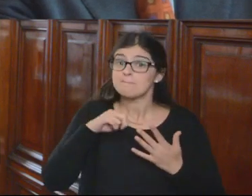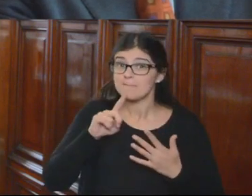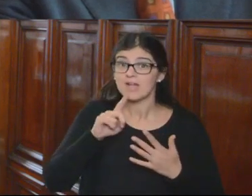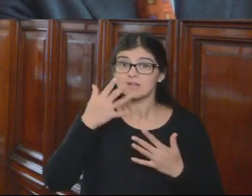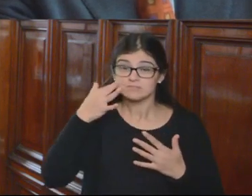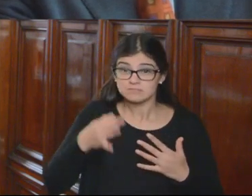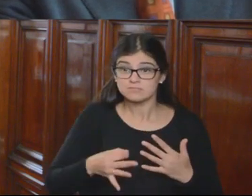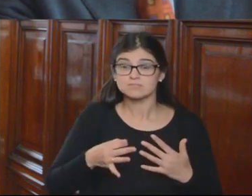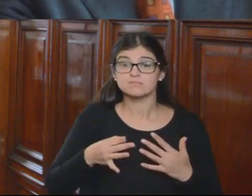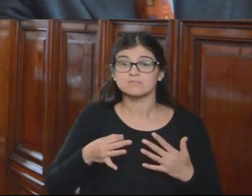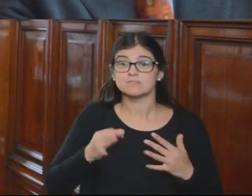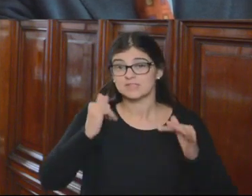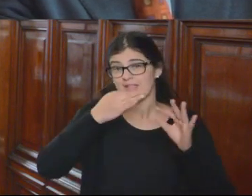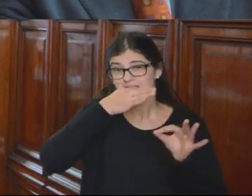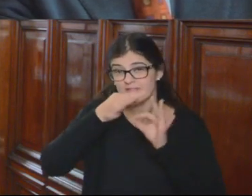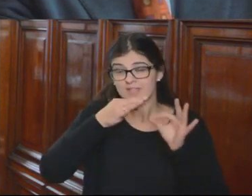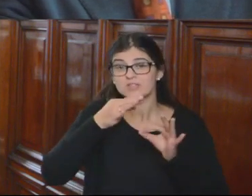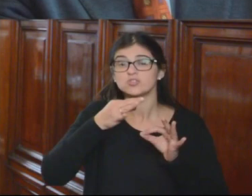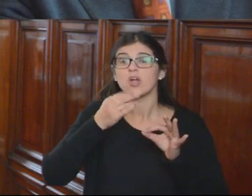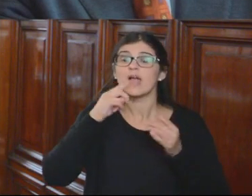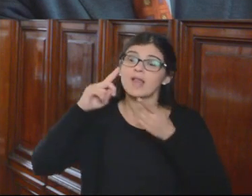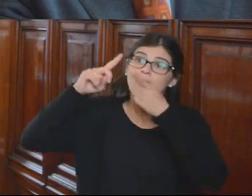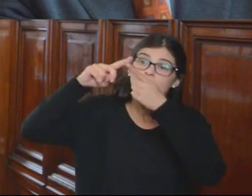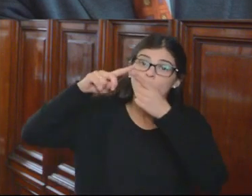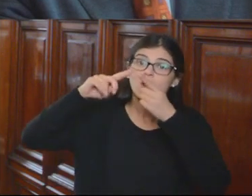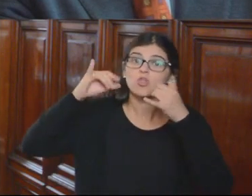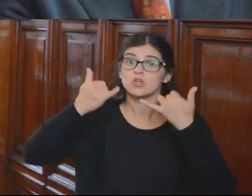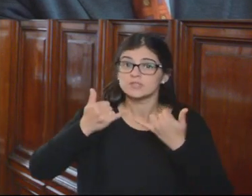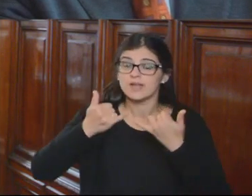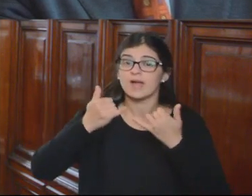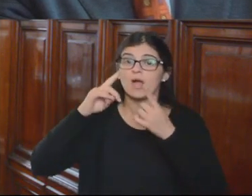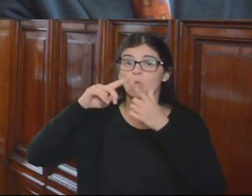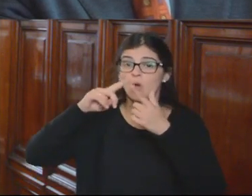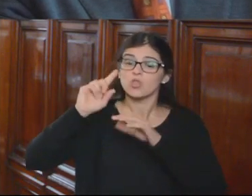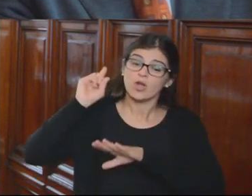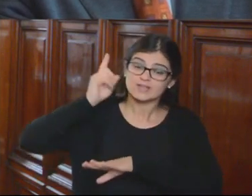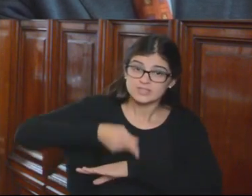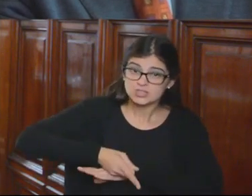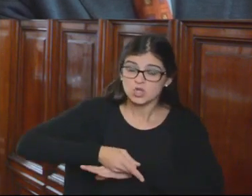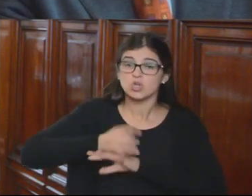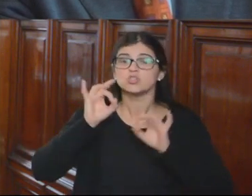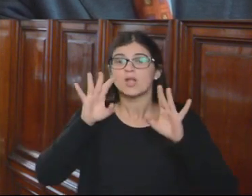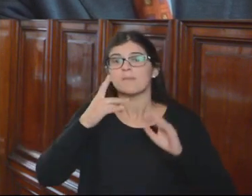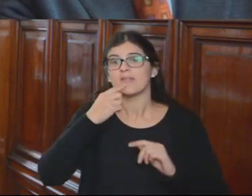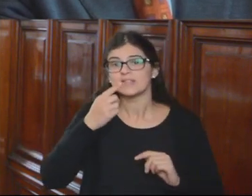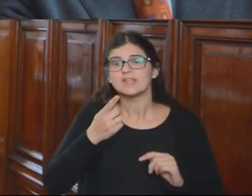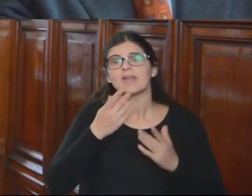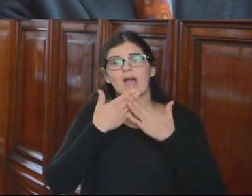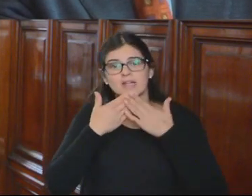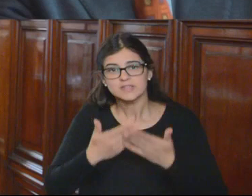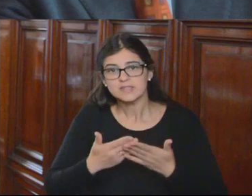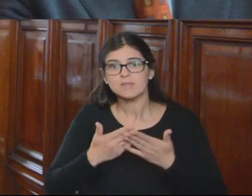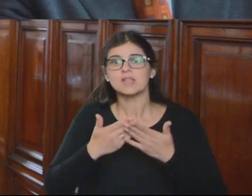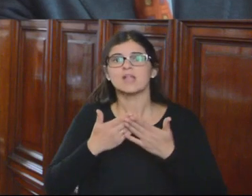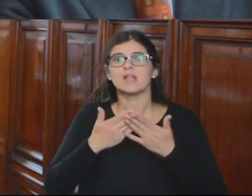como se ha dicho, el acuerdo con el que toman la decisión simplemente dice que es un agradecimiento de